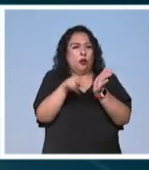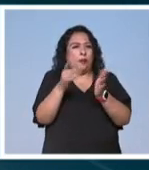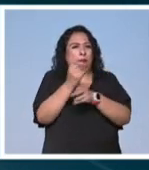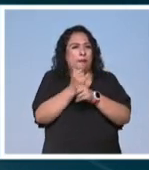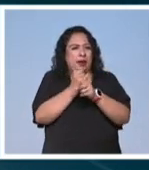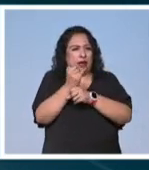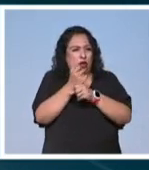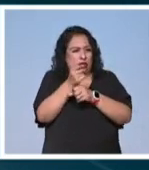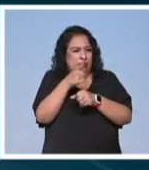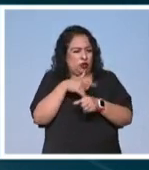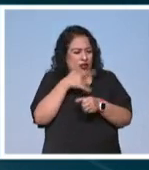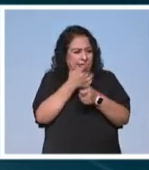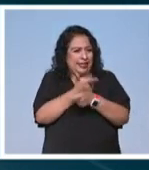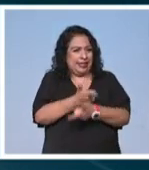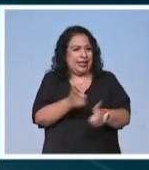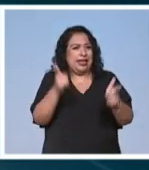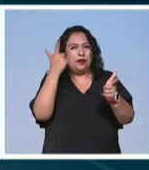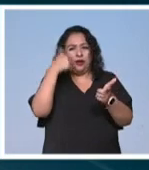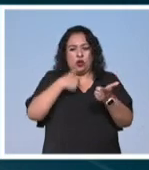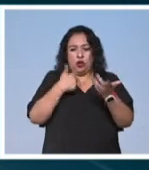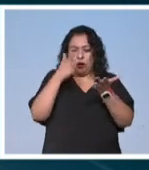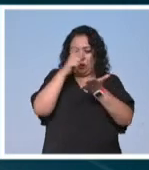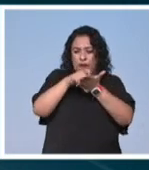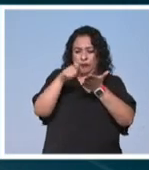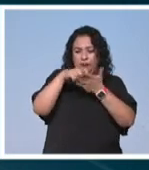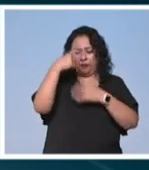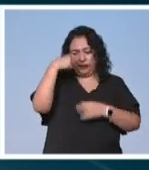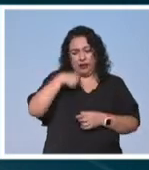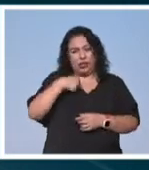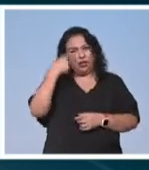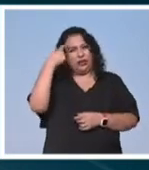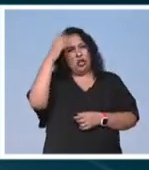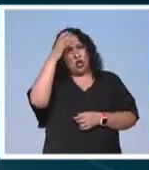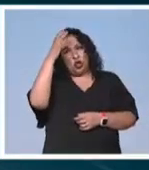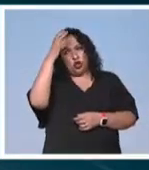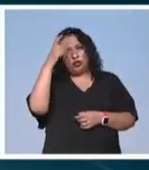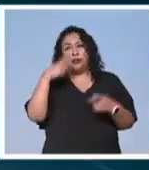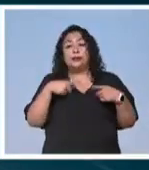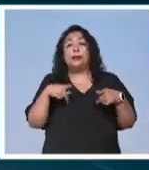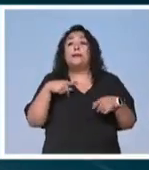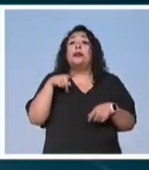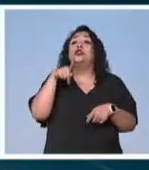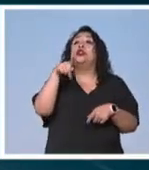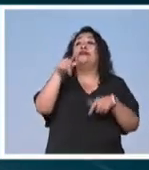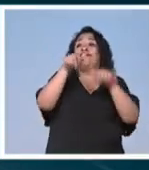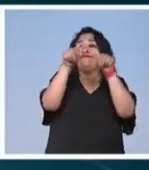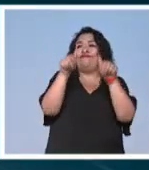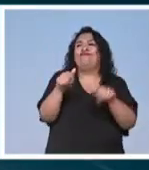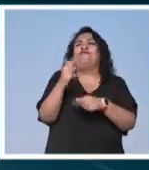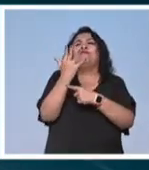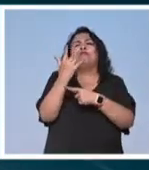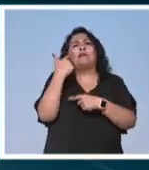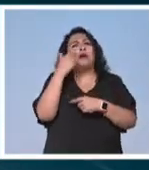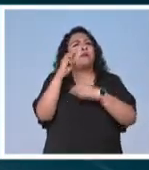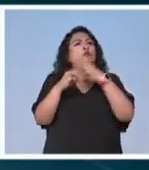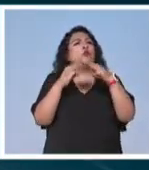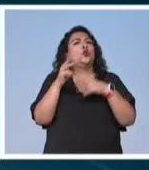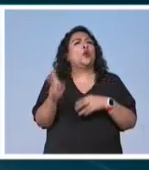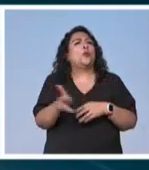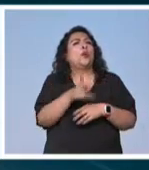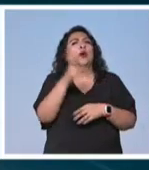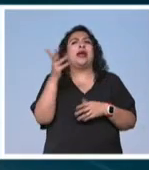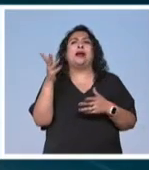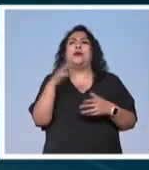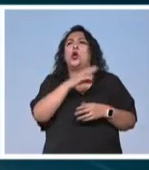esa libertad de escribir para concientizar la gente. El artista mexicano sugiere cómo el mundo rural, el